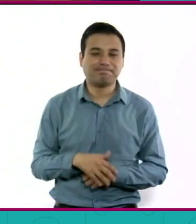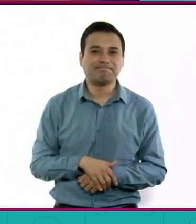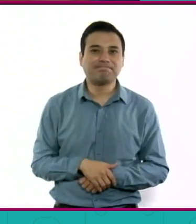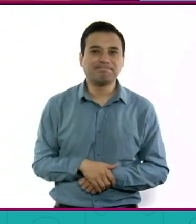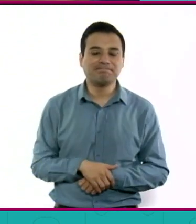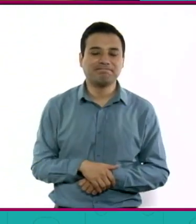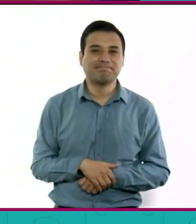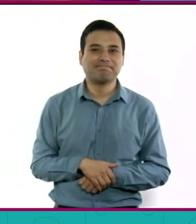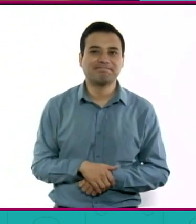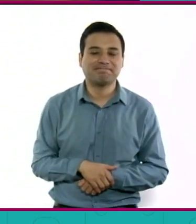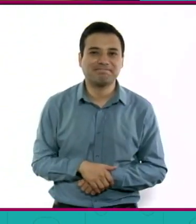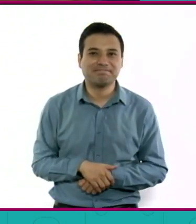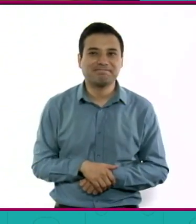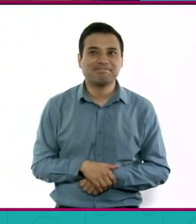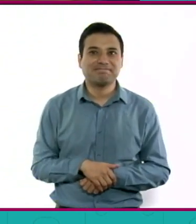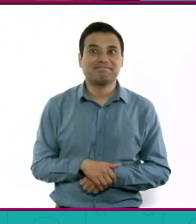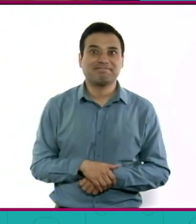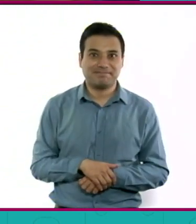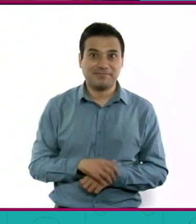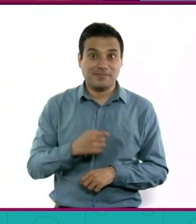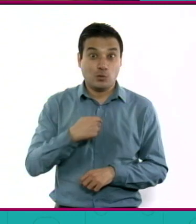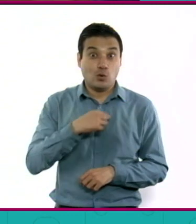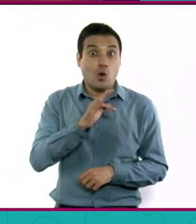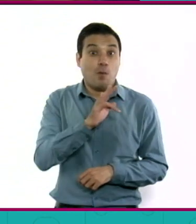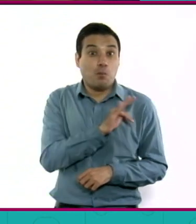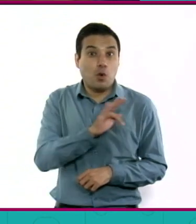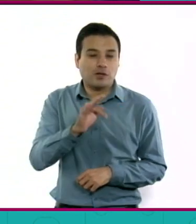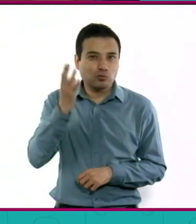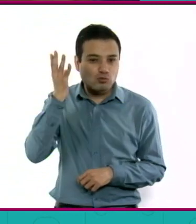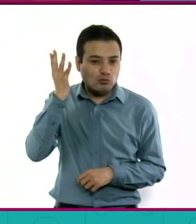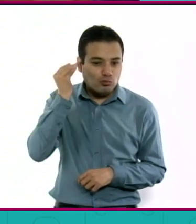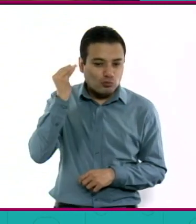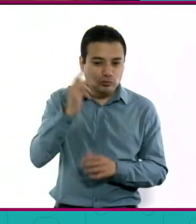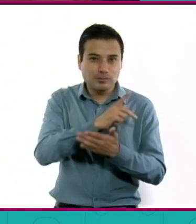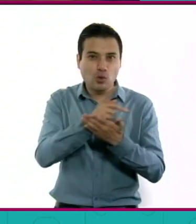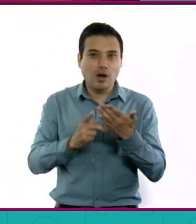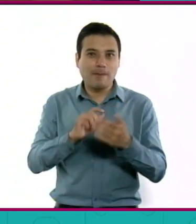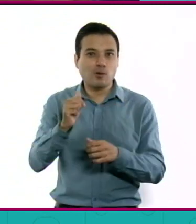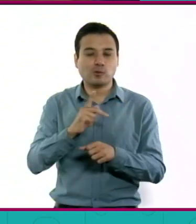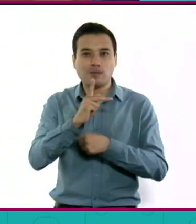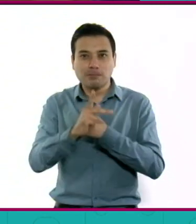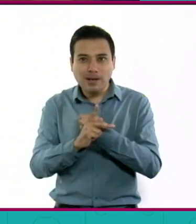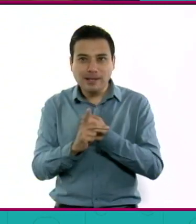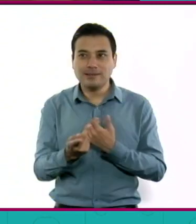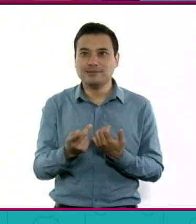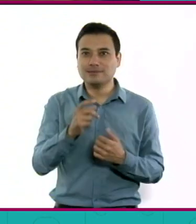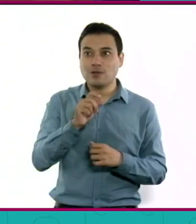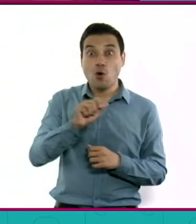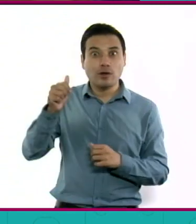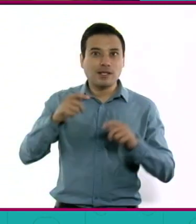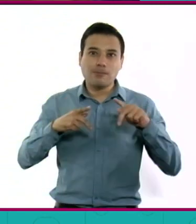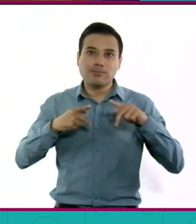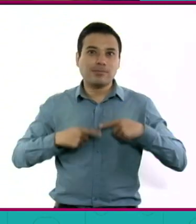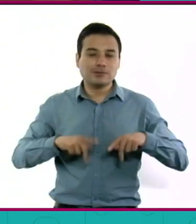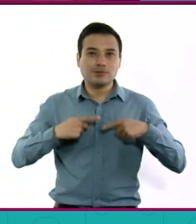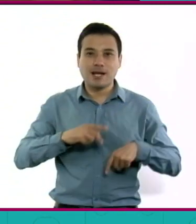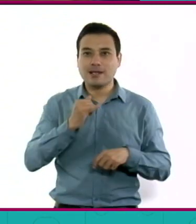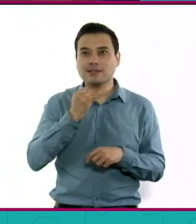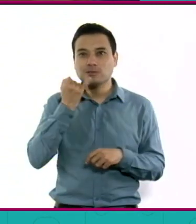El poder oír programas de otros países y poder oír gente en otros idiomas,